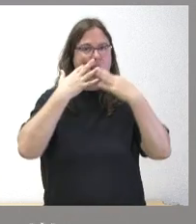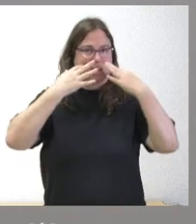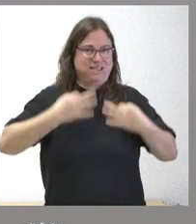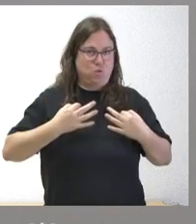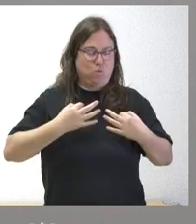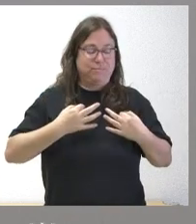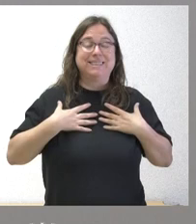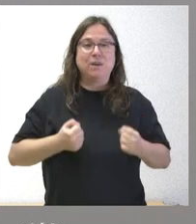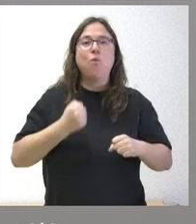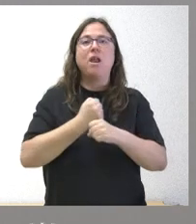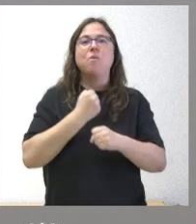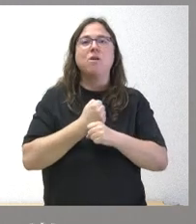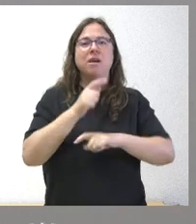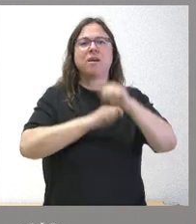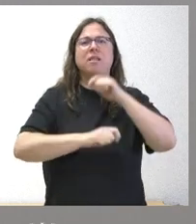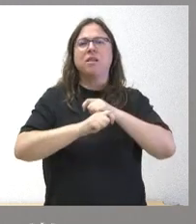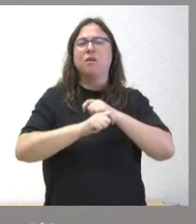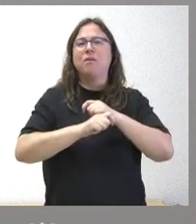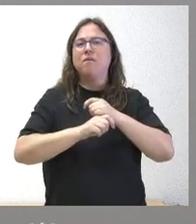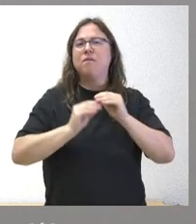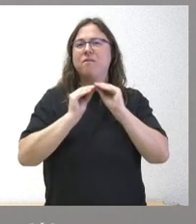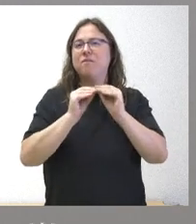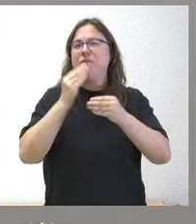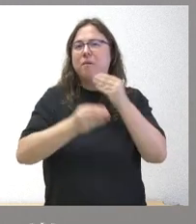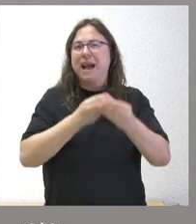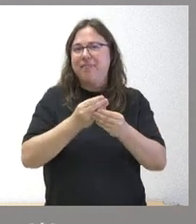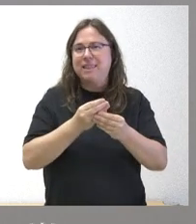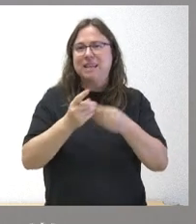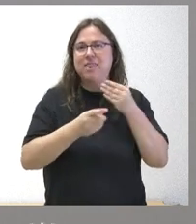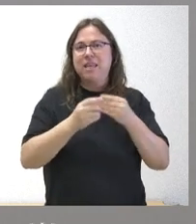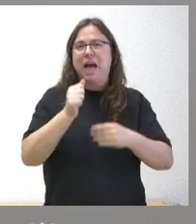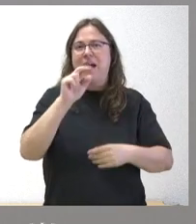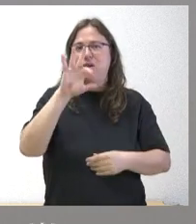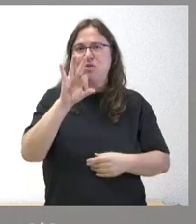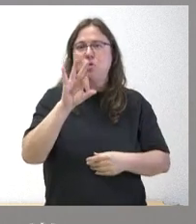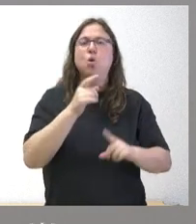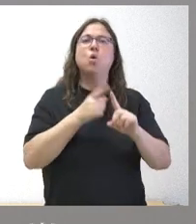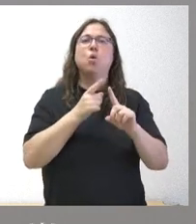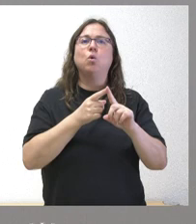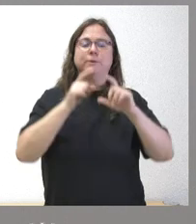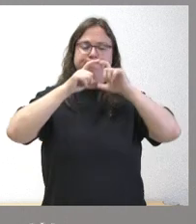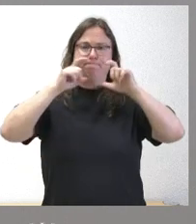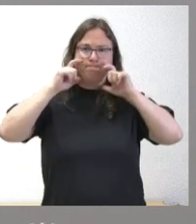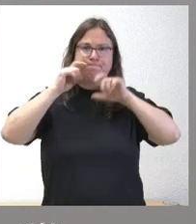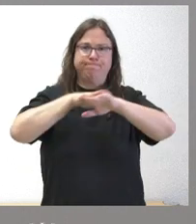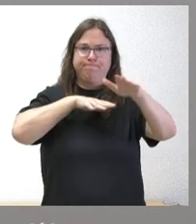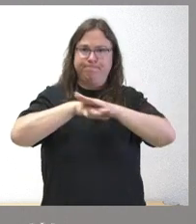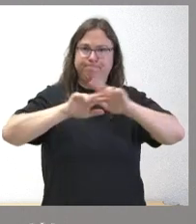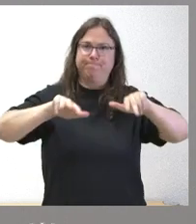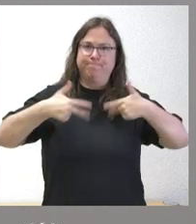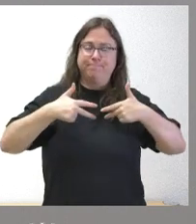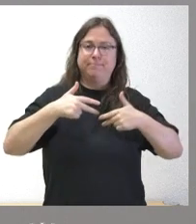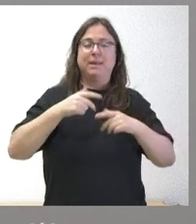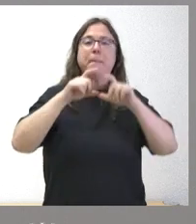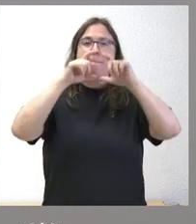con la Asociación de Fabricantes de Áridos de Castilla y León. Se les permite el uso de EPIs, de medios de protección